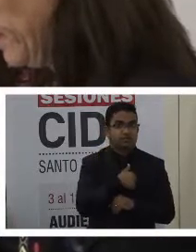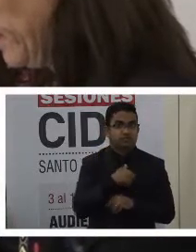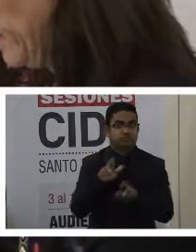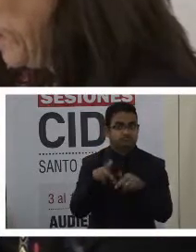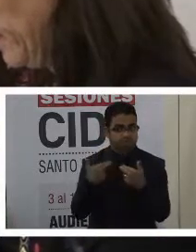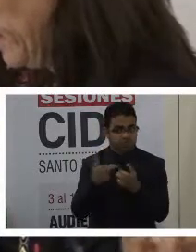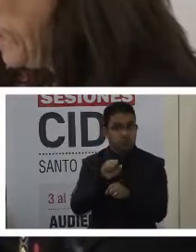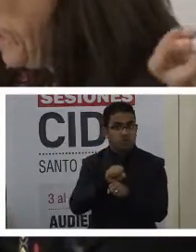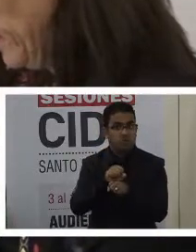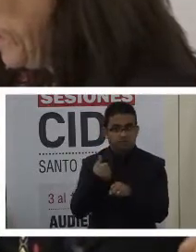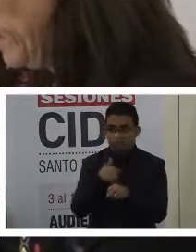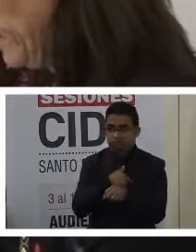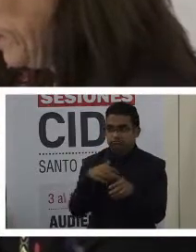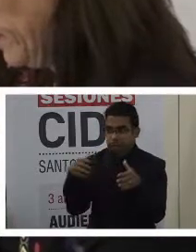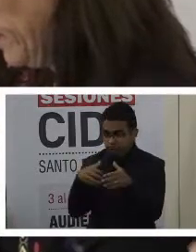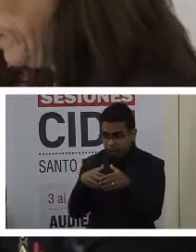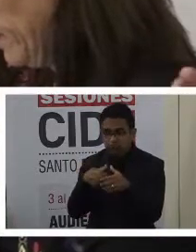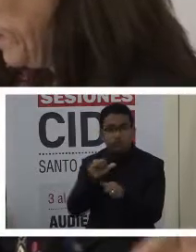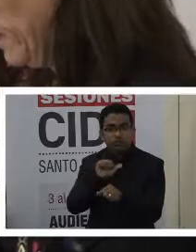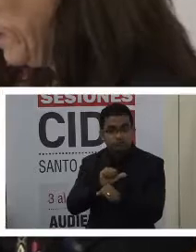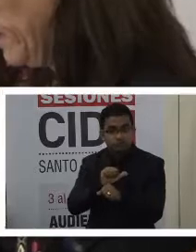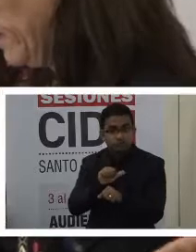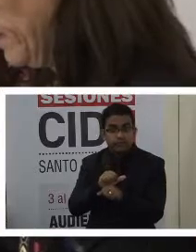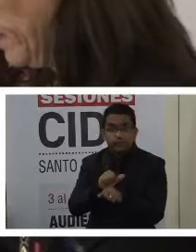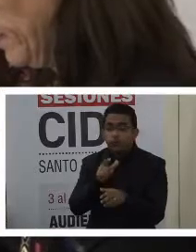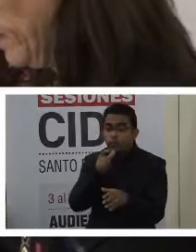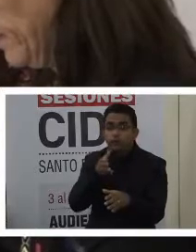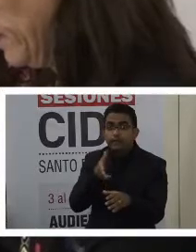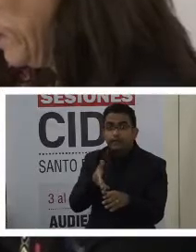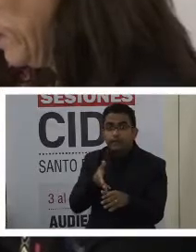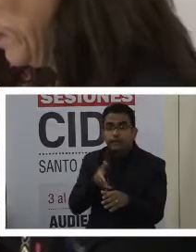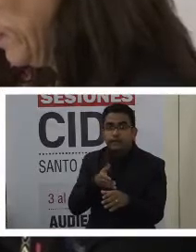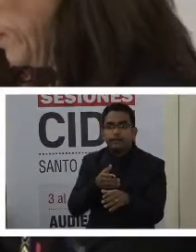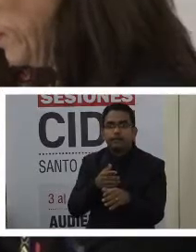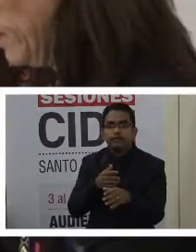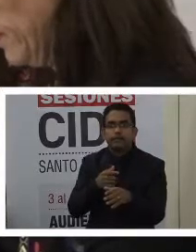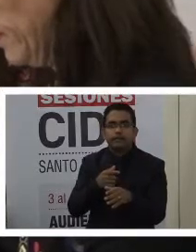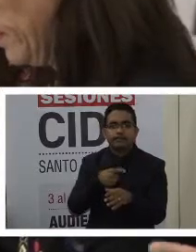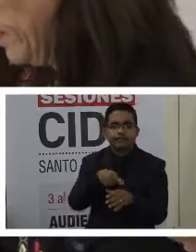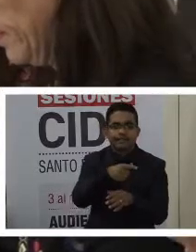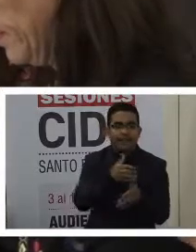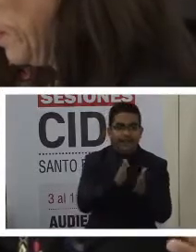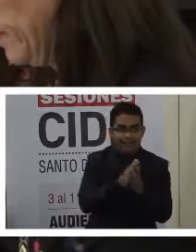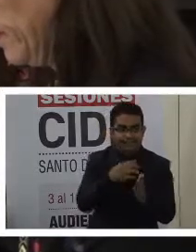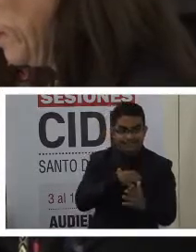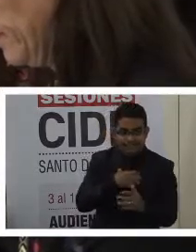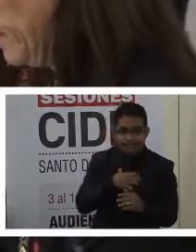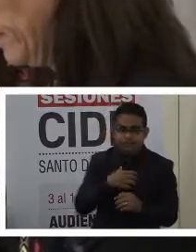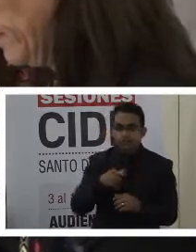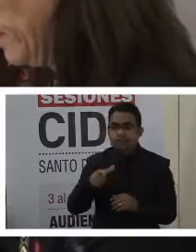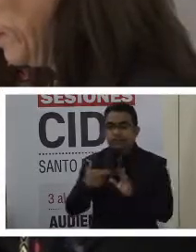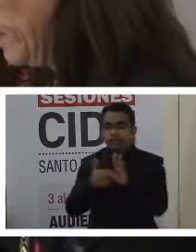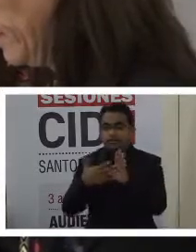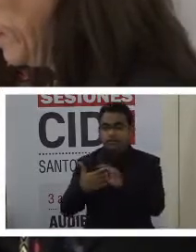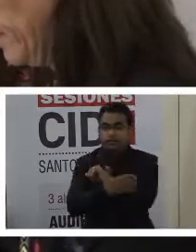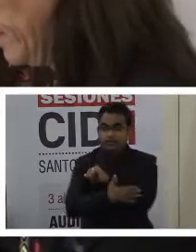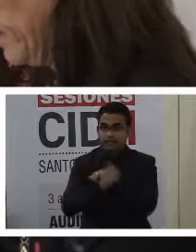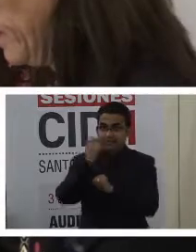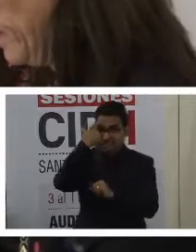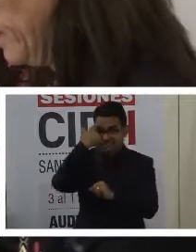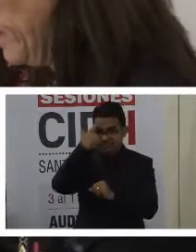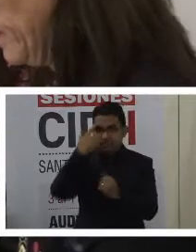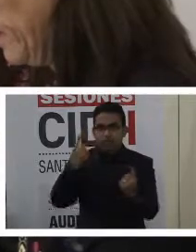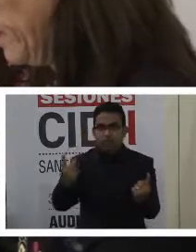reunión de trabajo con presencia de los peticionarios y del Estado donde se ha